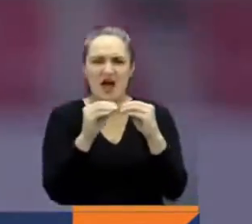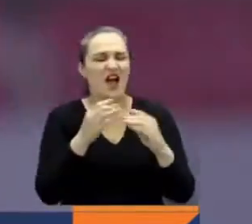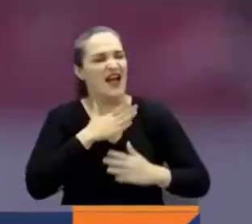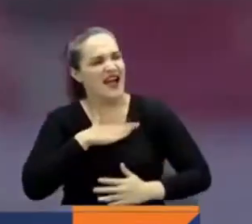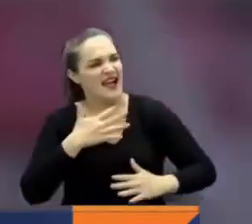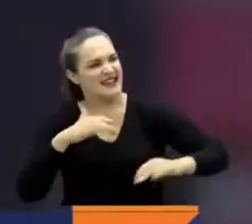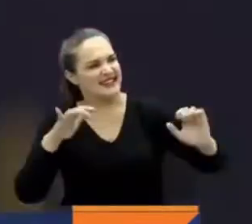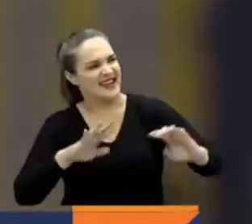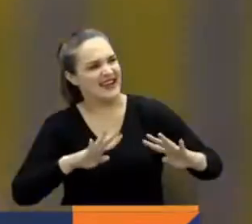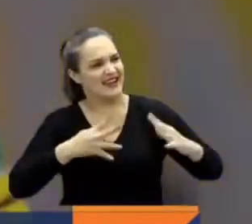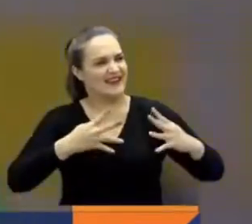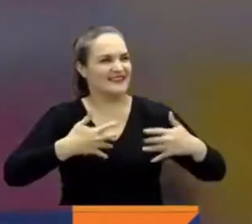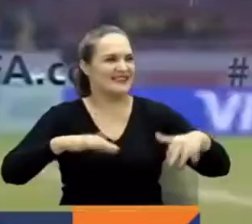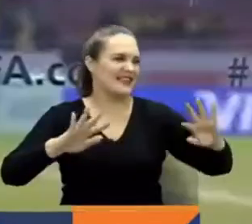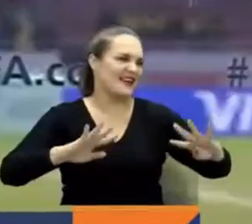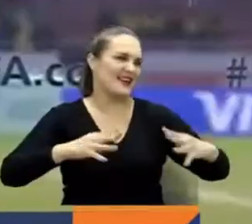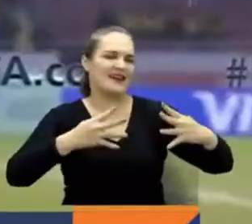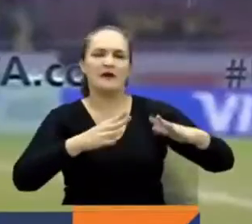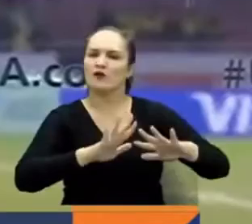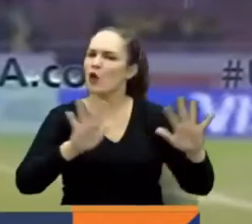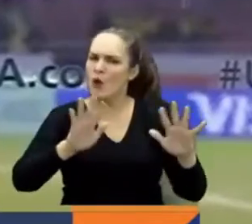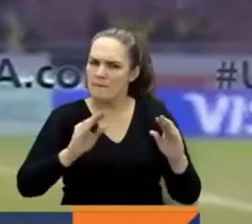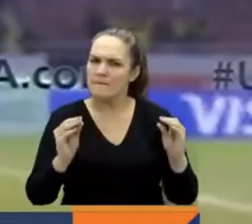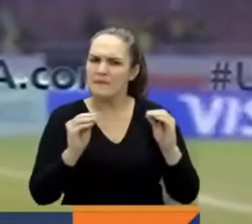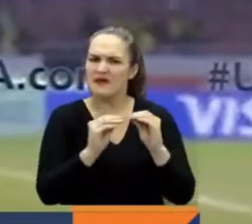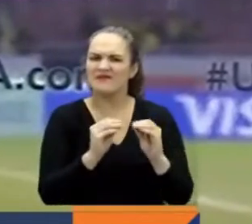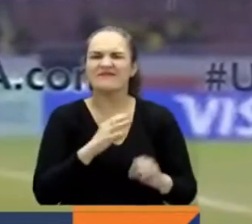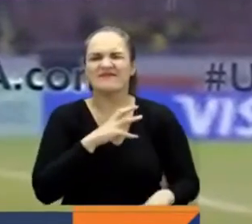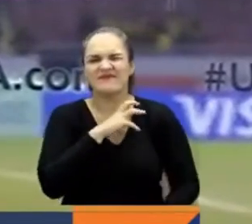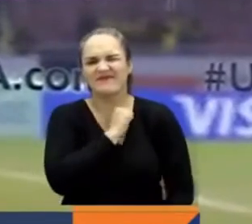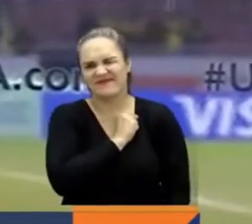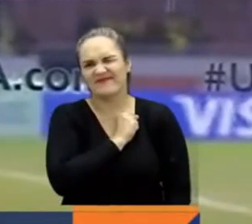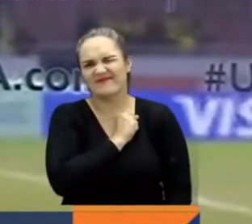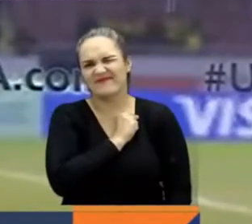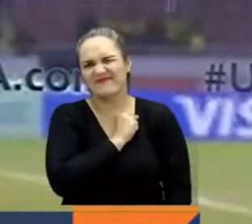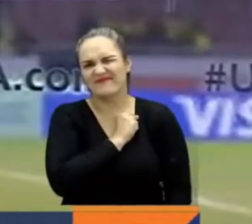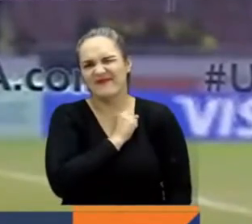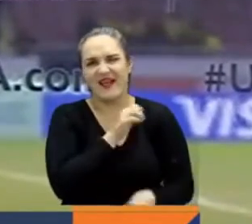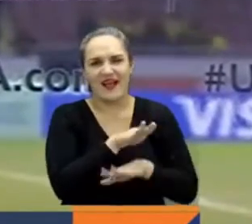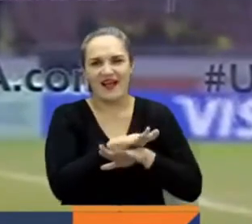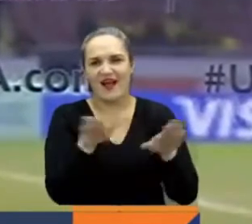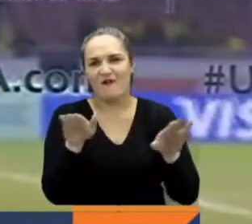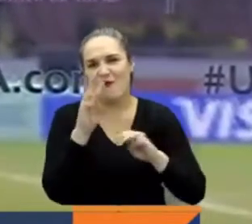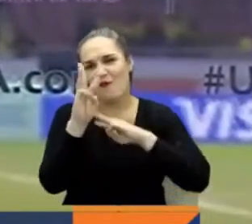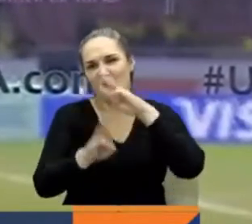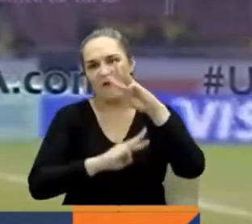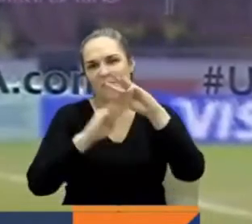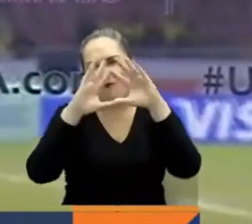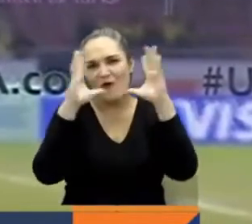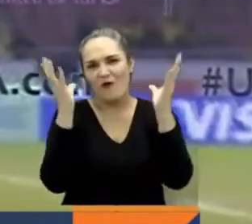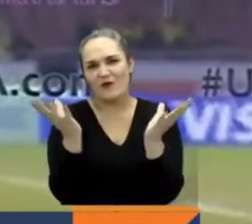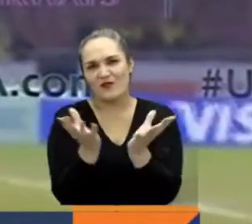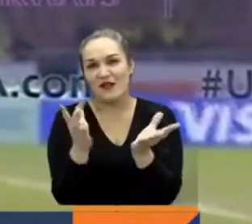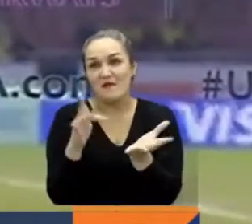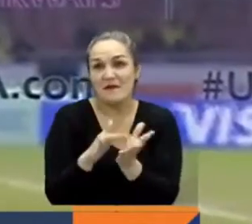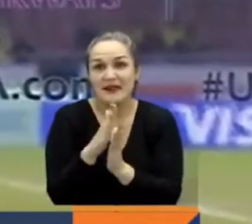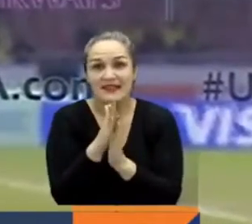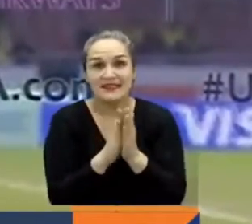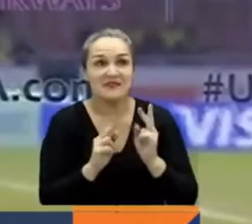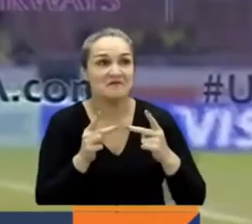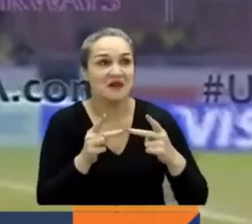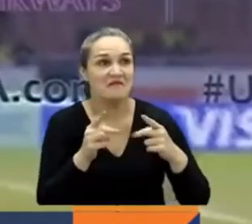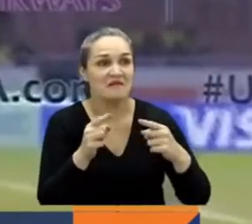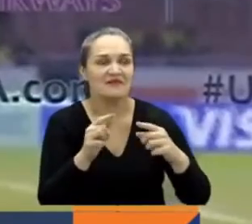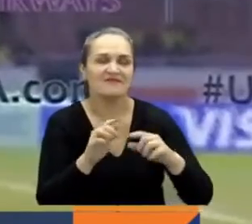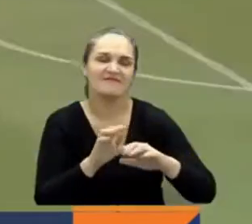Con instancias previas a la definición del título. La tristeza hice uno del Mundial. Teníamos un sueño de seguir avanzando,